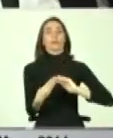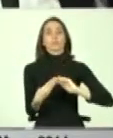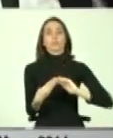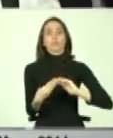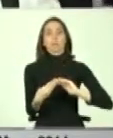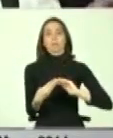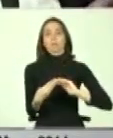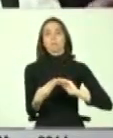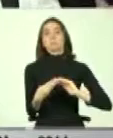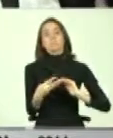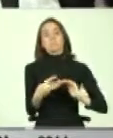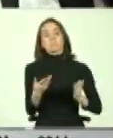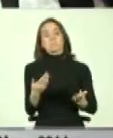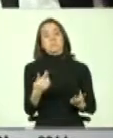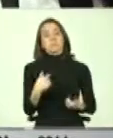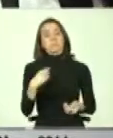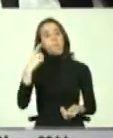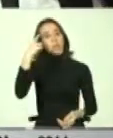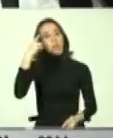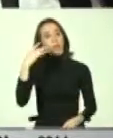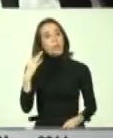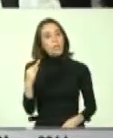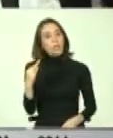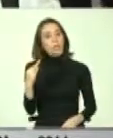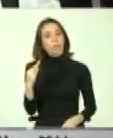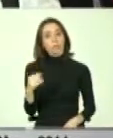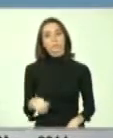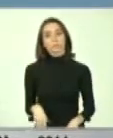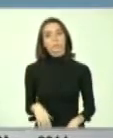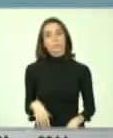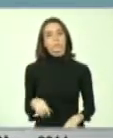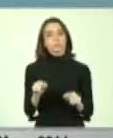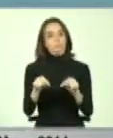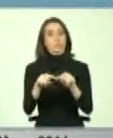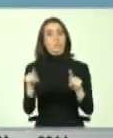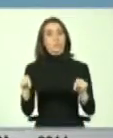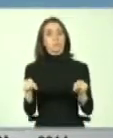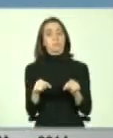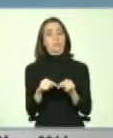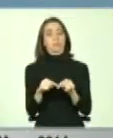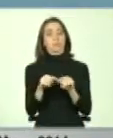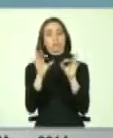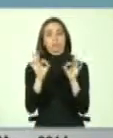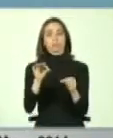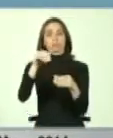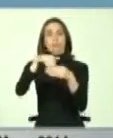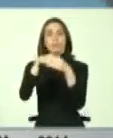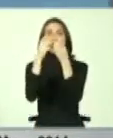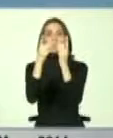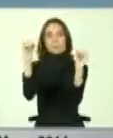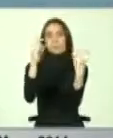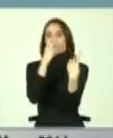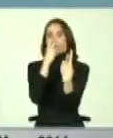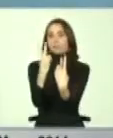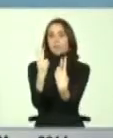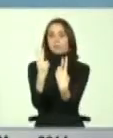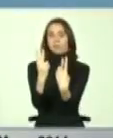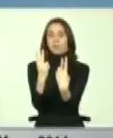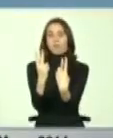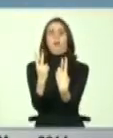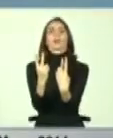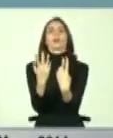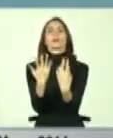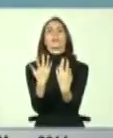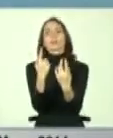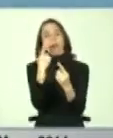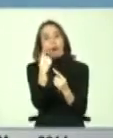por tanto creo que un espacio de manifestación democrática es aquel que se representa en